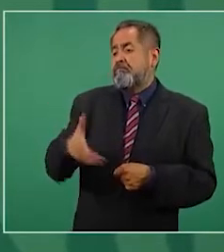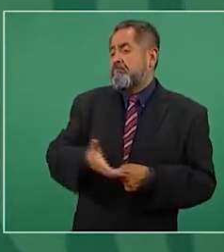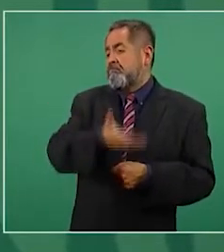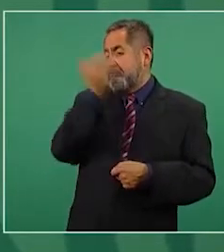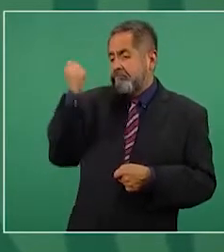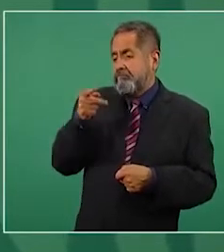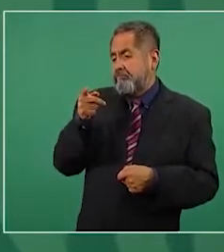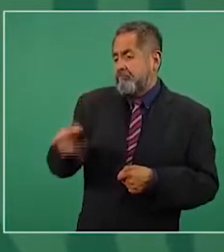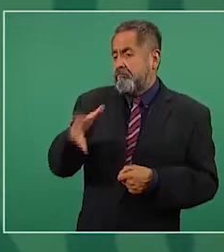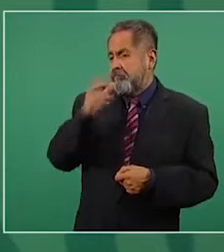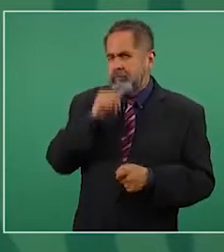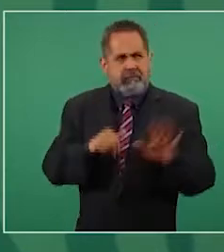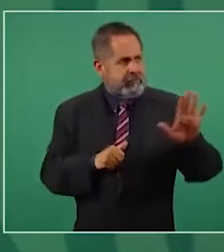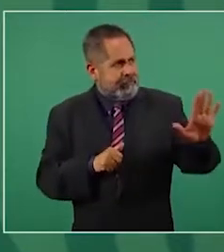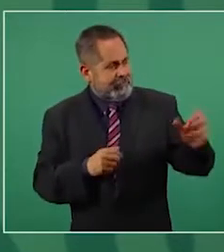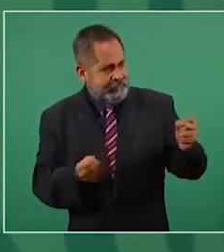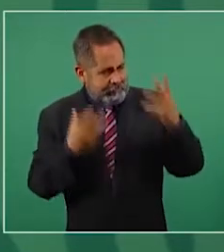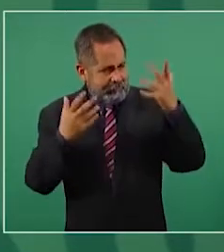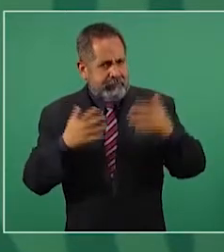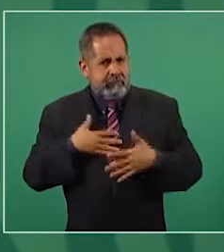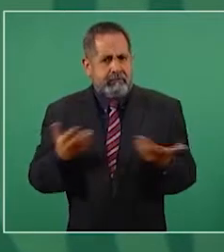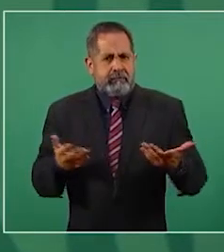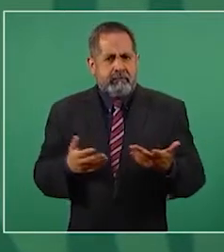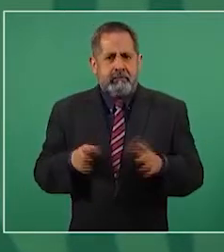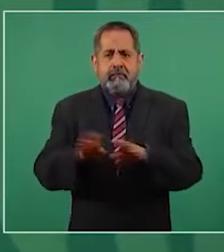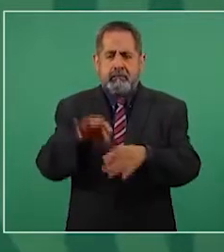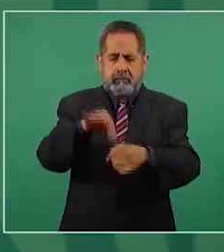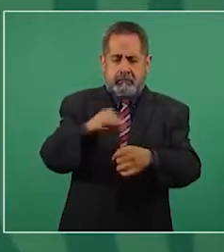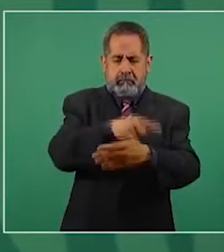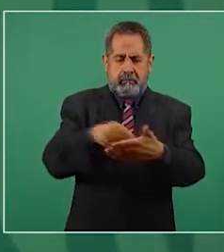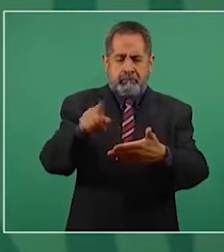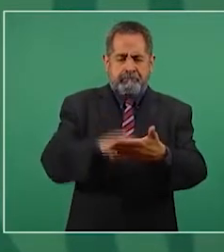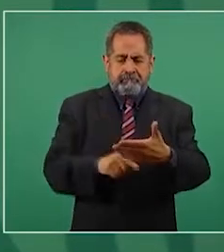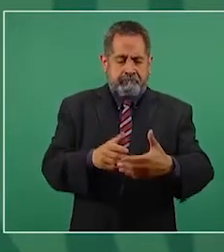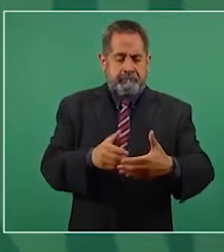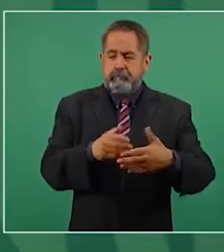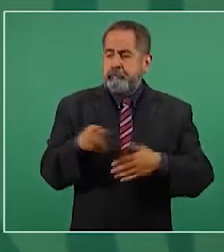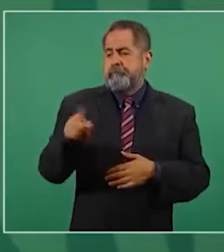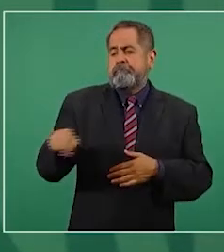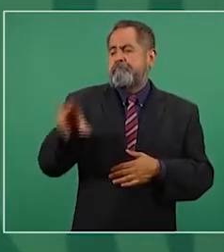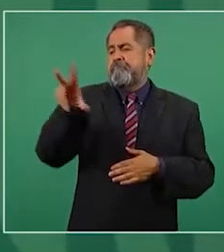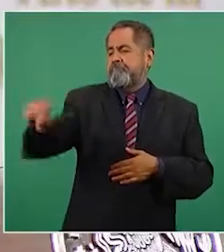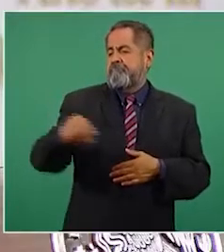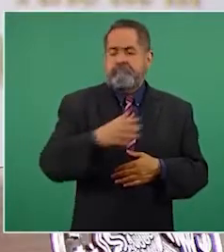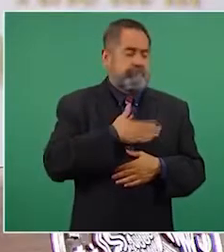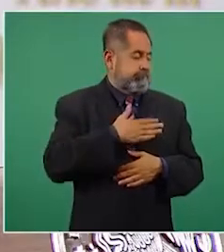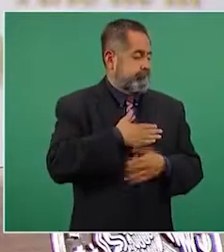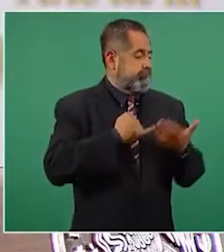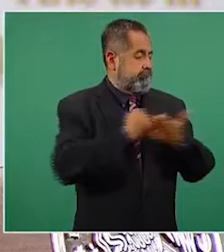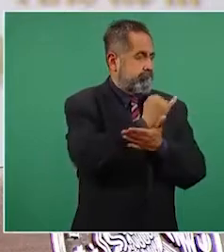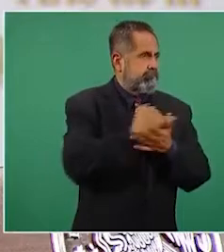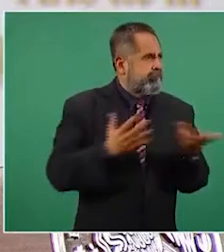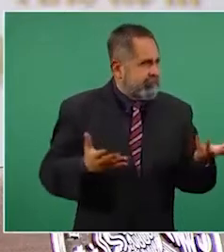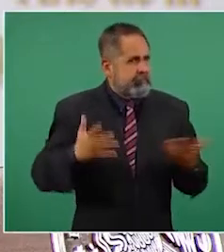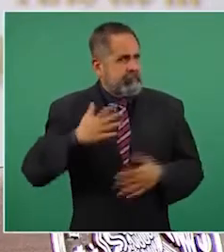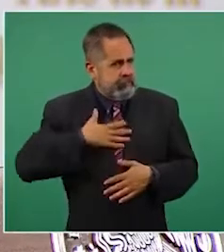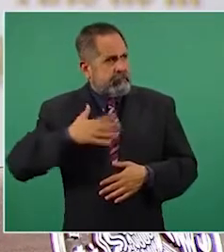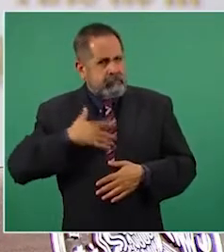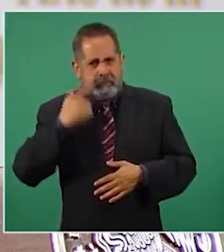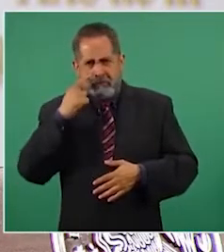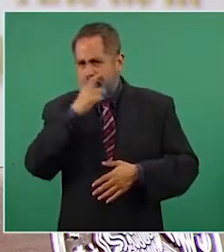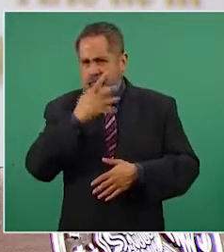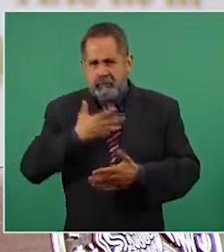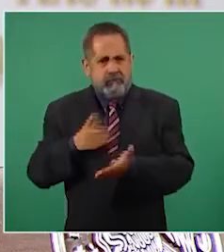una contienda y más cuando